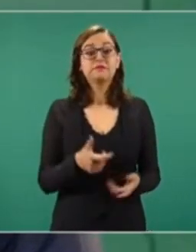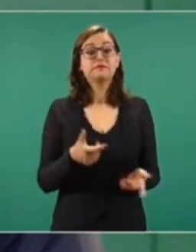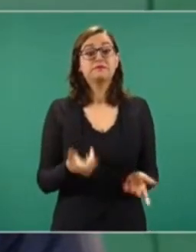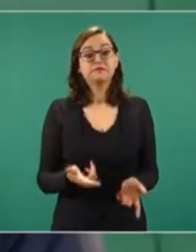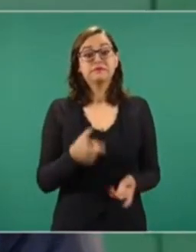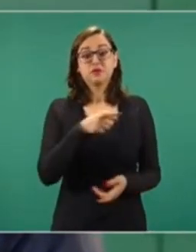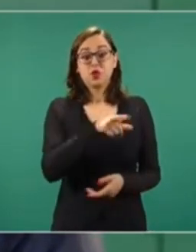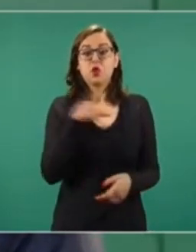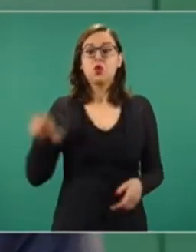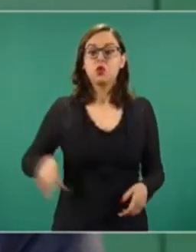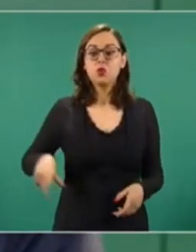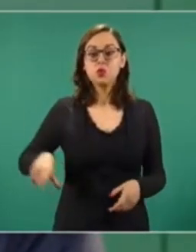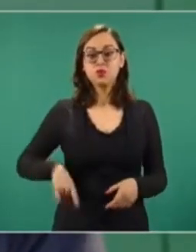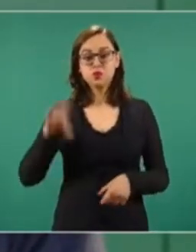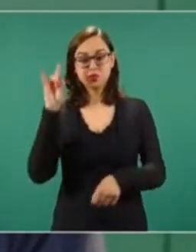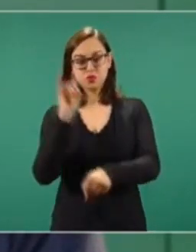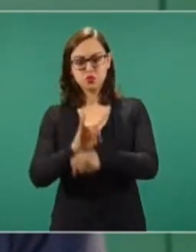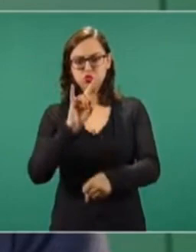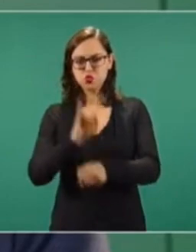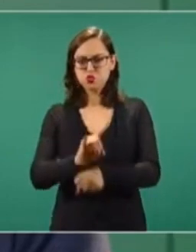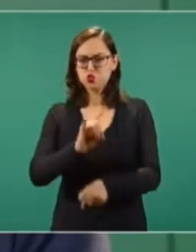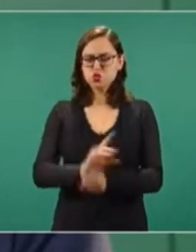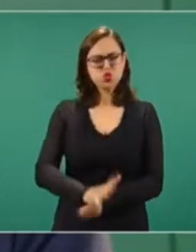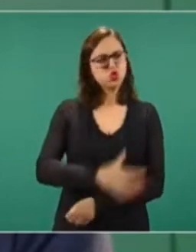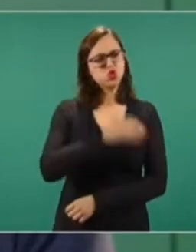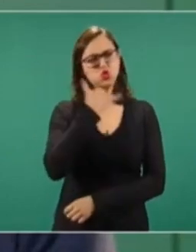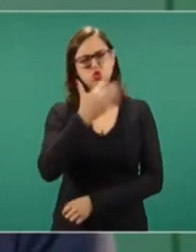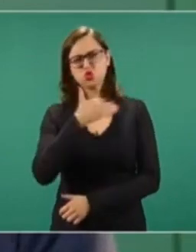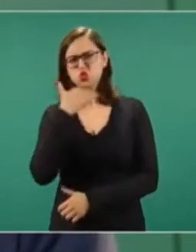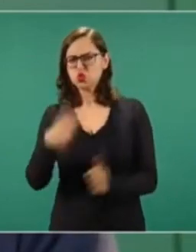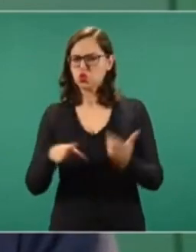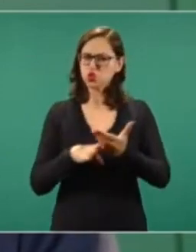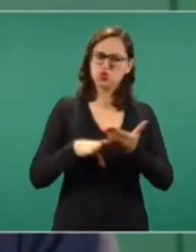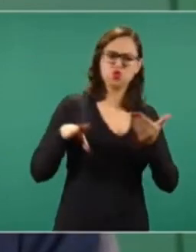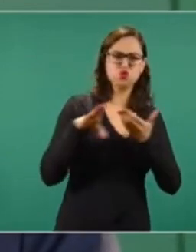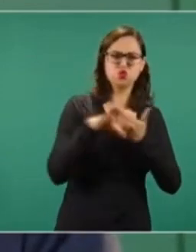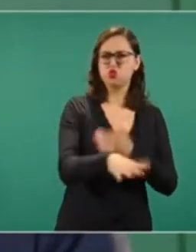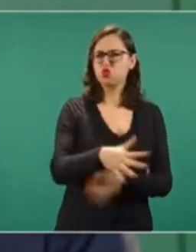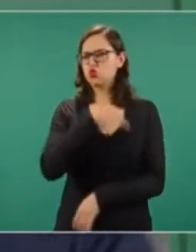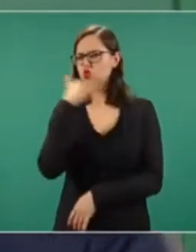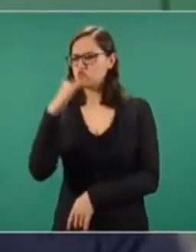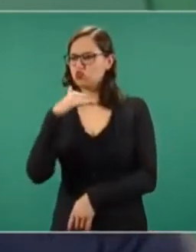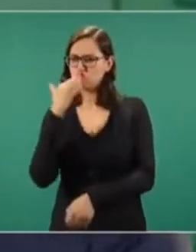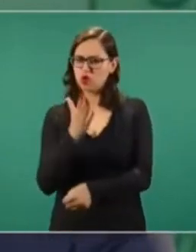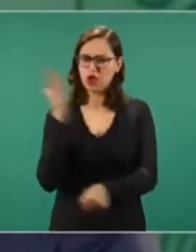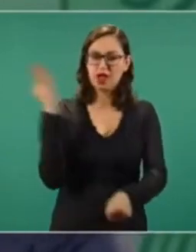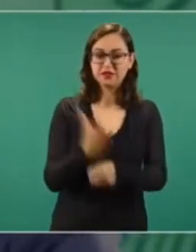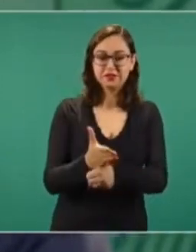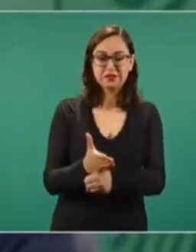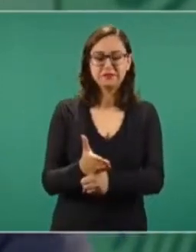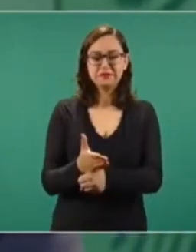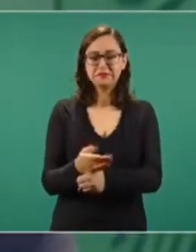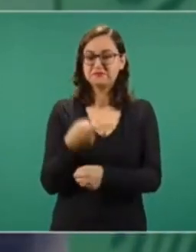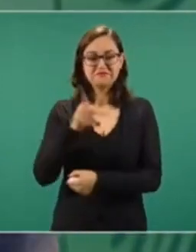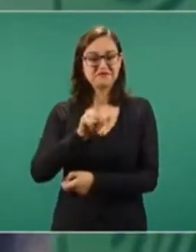pero todo era una farsa, porque no se podía